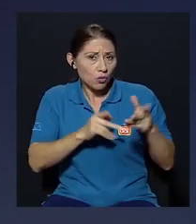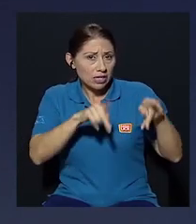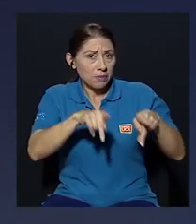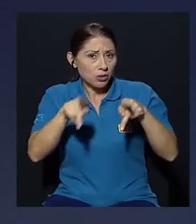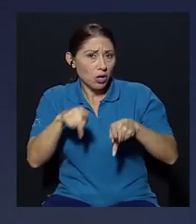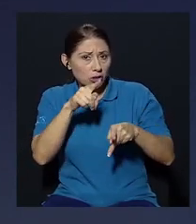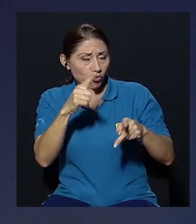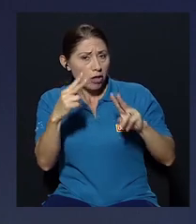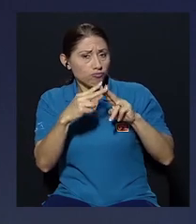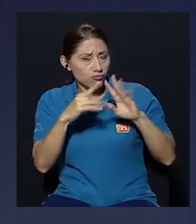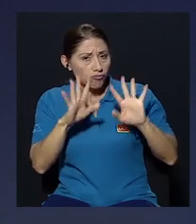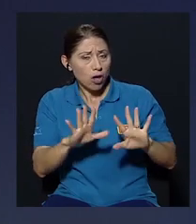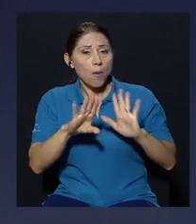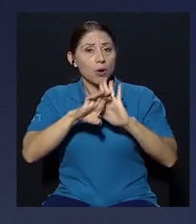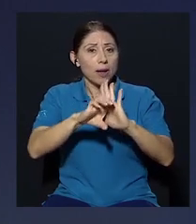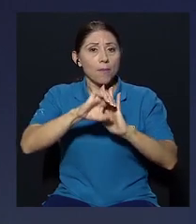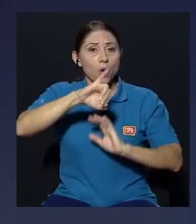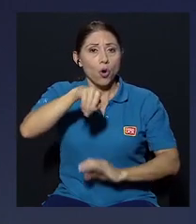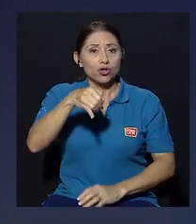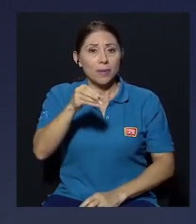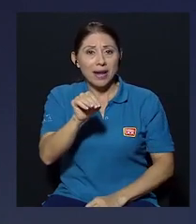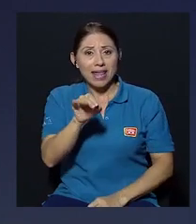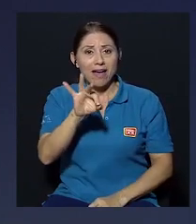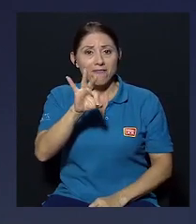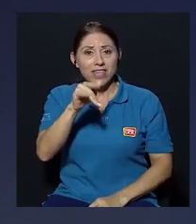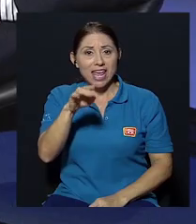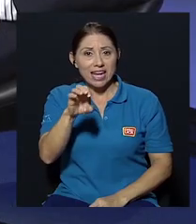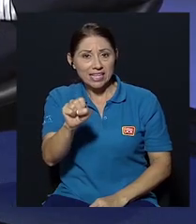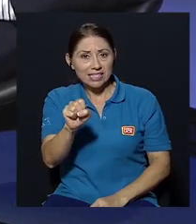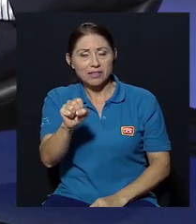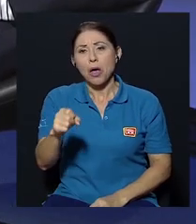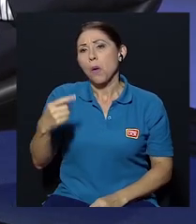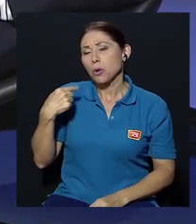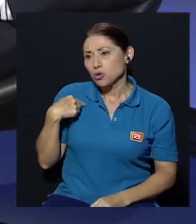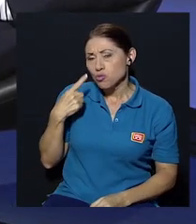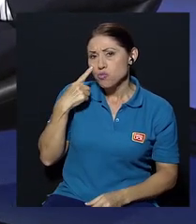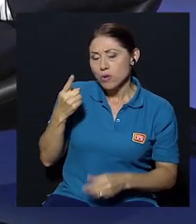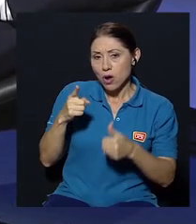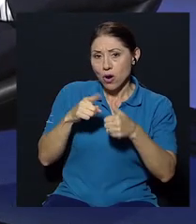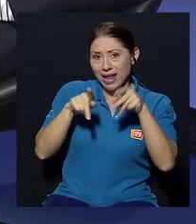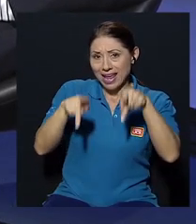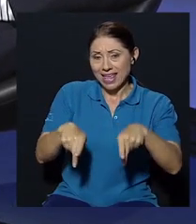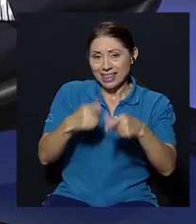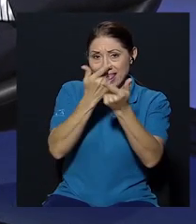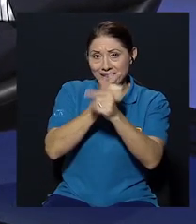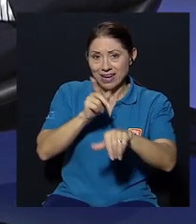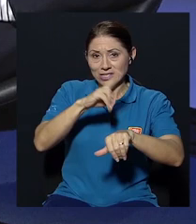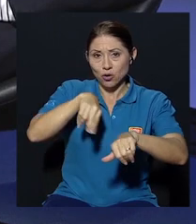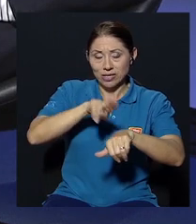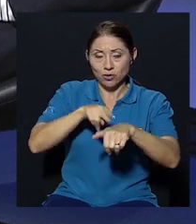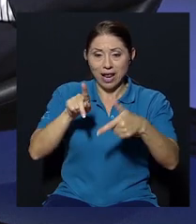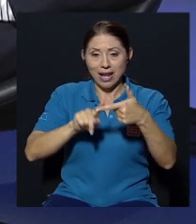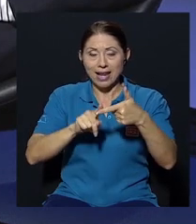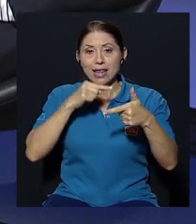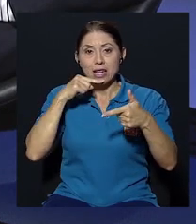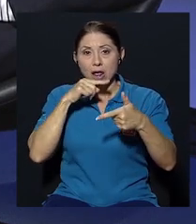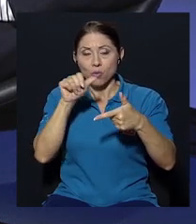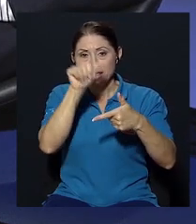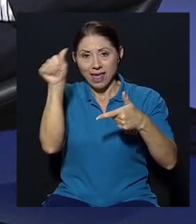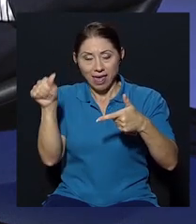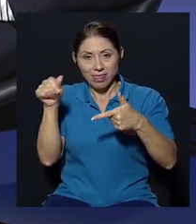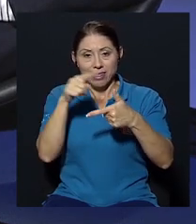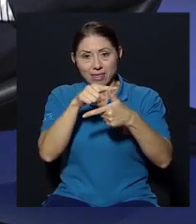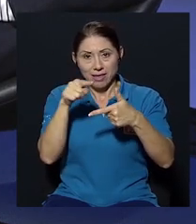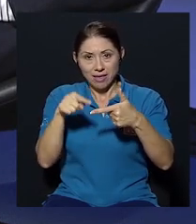las que usted estuvo cerca como José María Figueres inclusive yo les ruego a la gente de liberación y la unidad que si